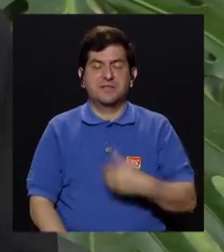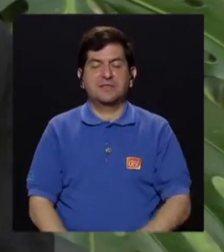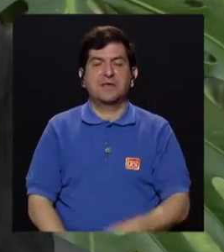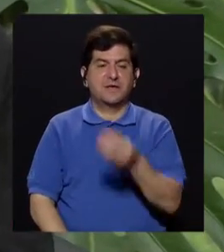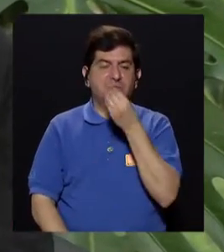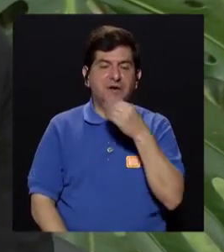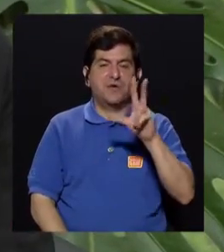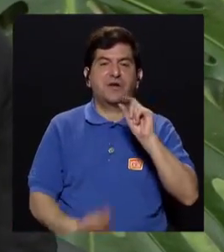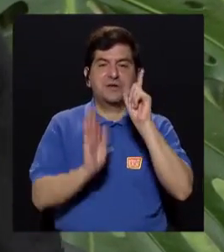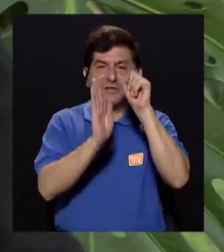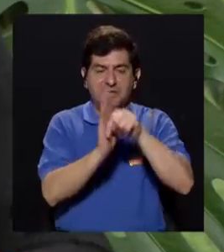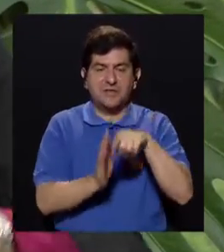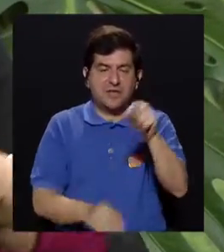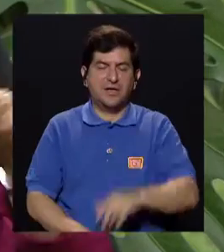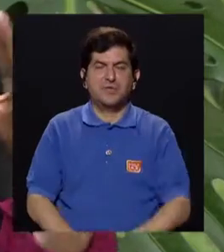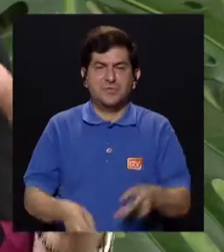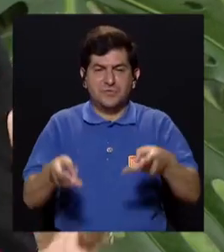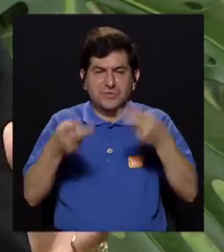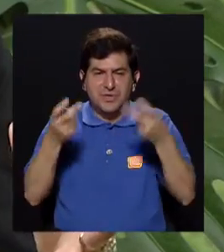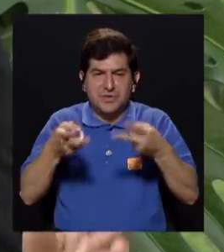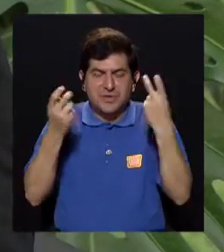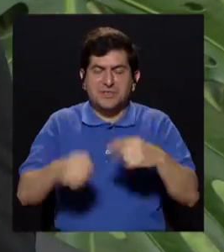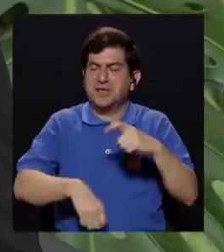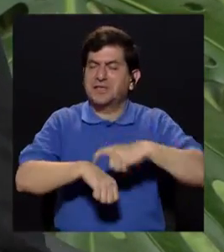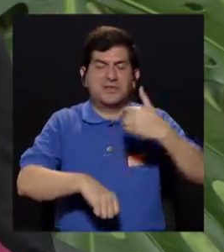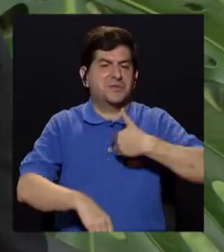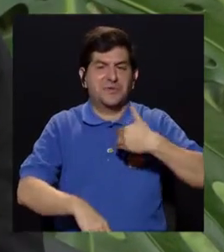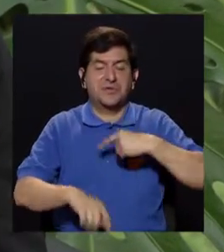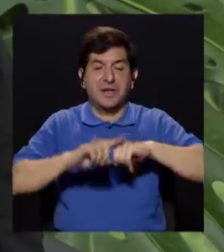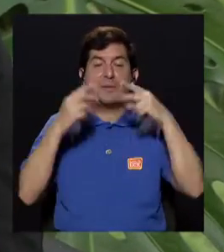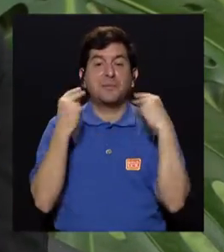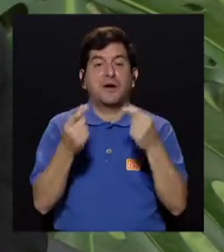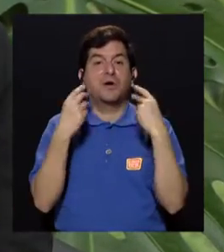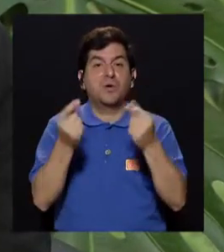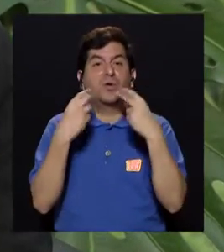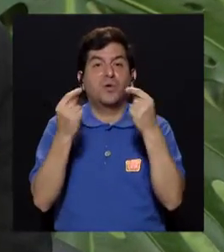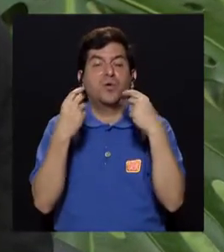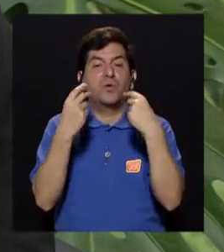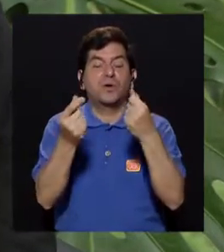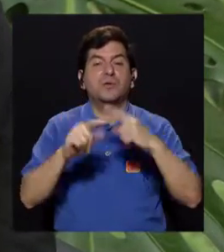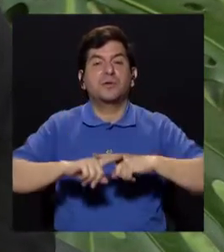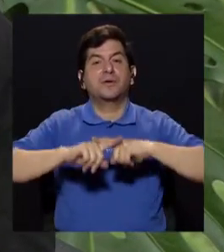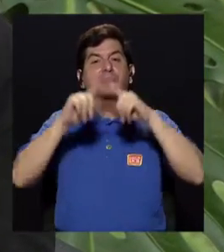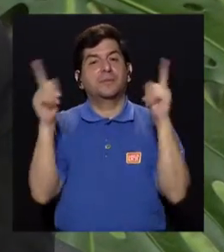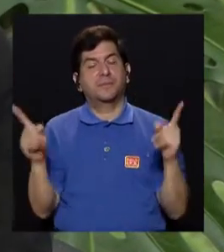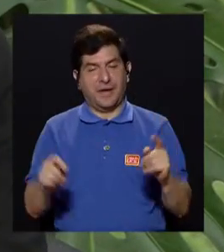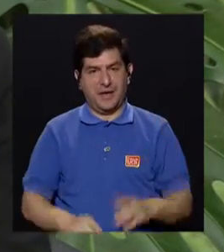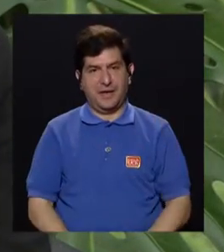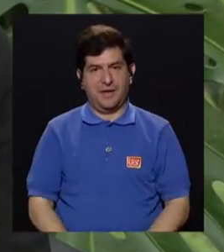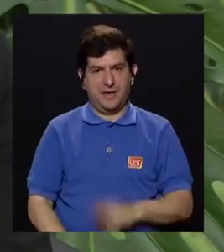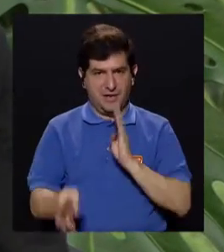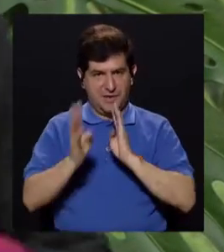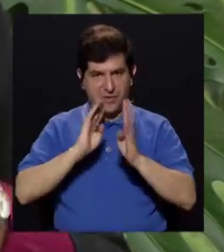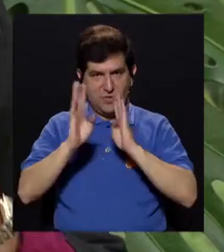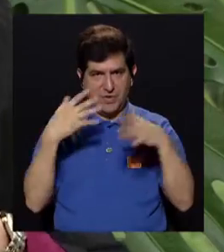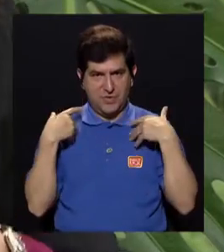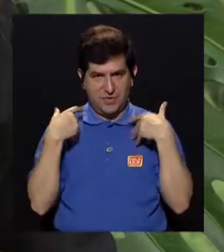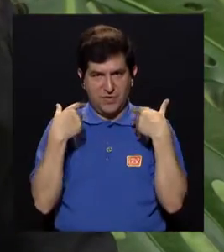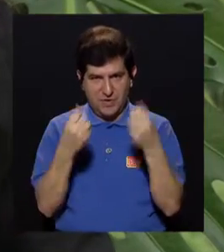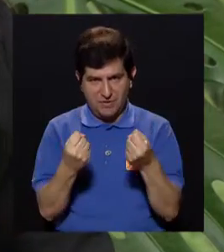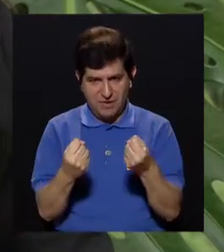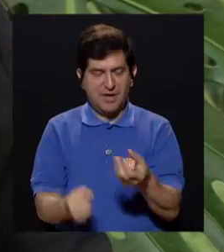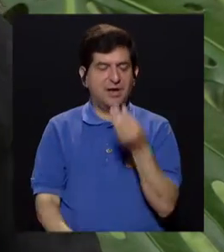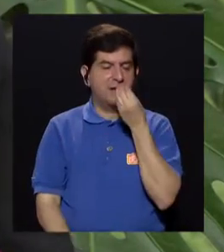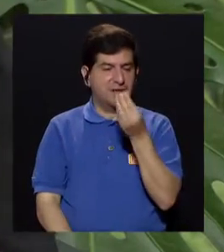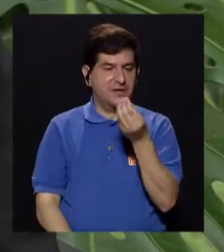para almorzar 30 minutos y usted se trae una ensalada muy grande y no le da ni tiempo, pero apúrese. Pero, cuando hablamos